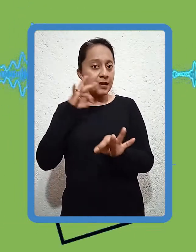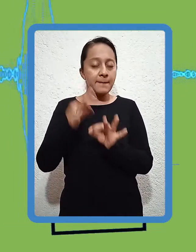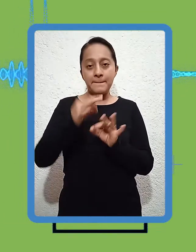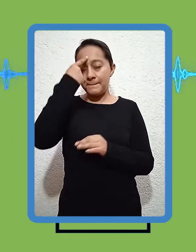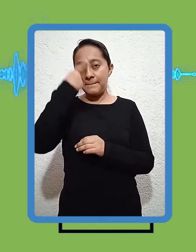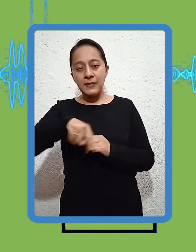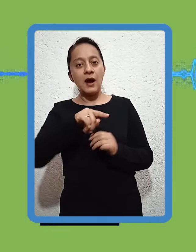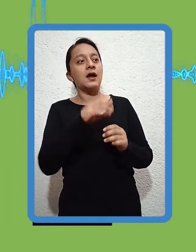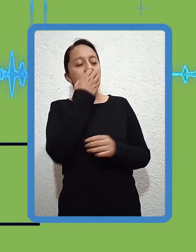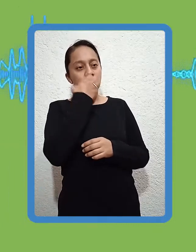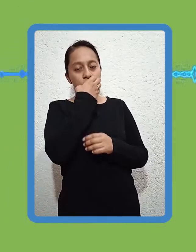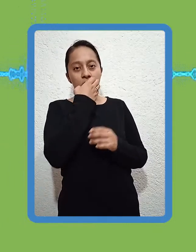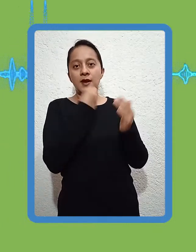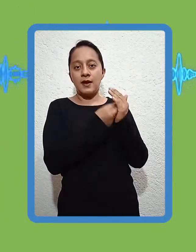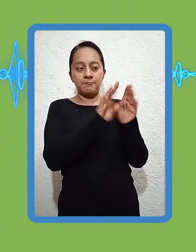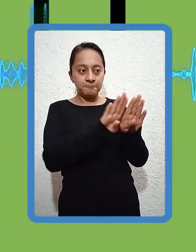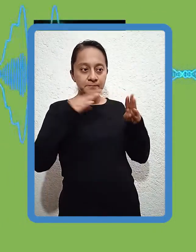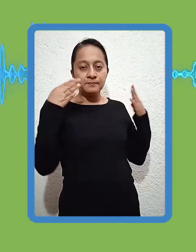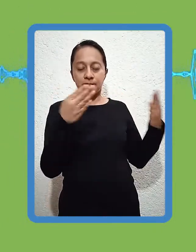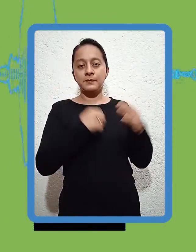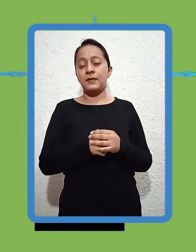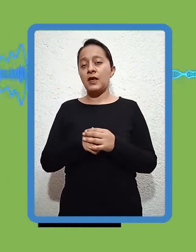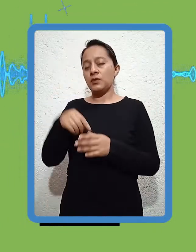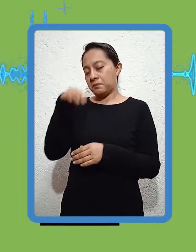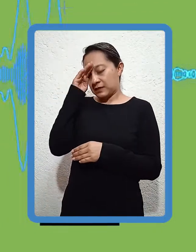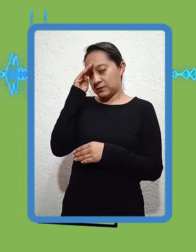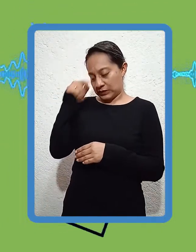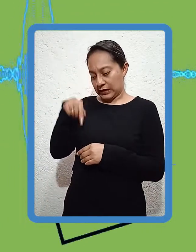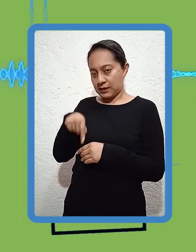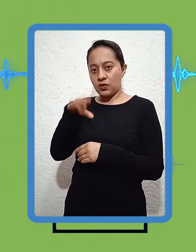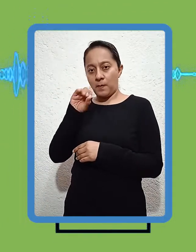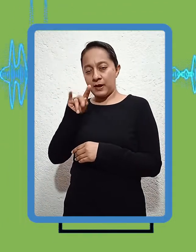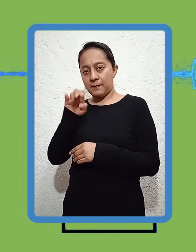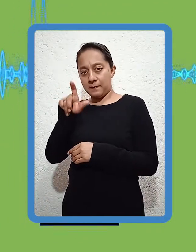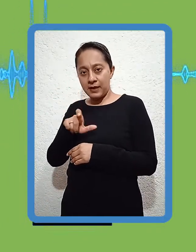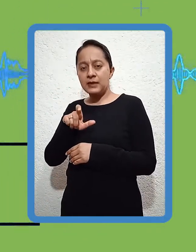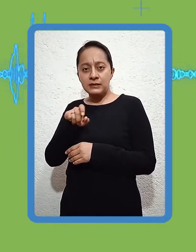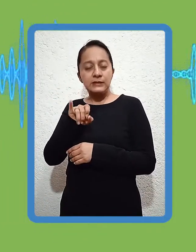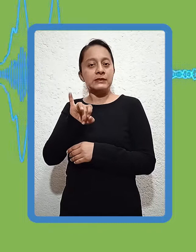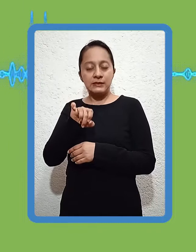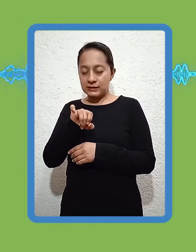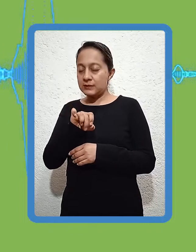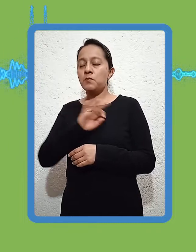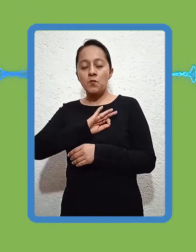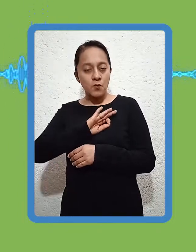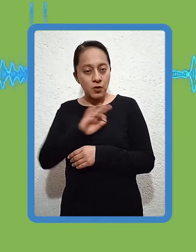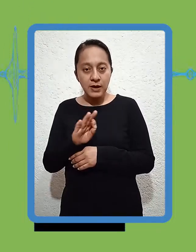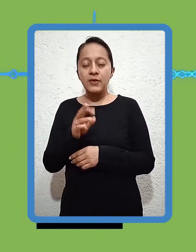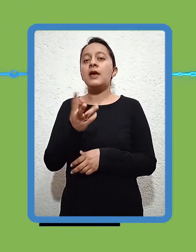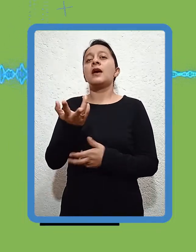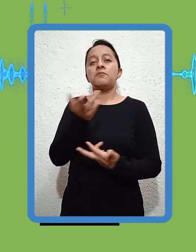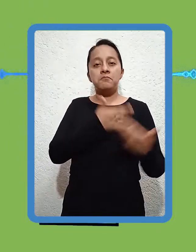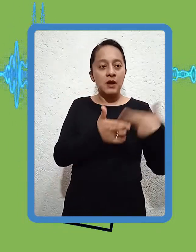de clases, entonces en Coparmex pensamos que sí, hoy están las condiciones dadas para el regreso a clases